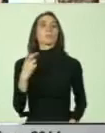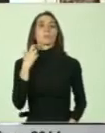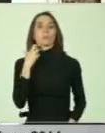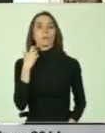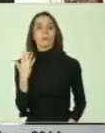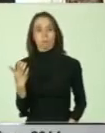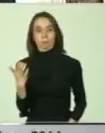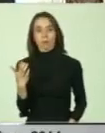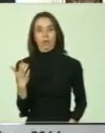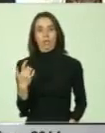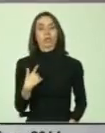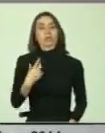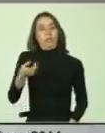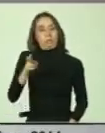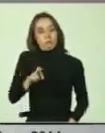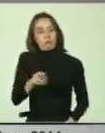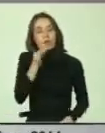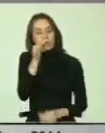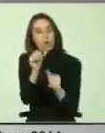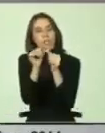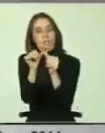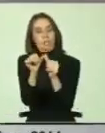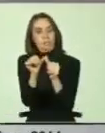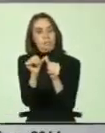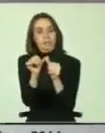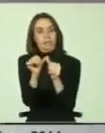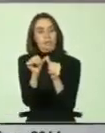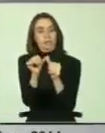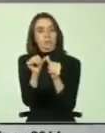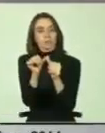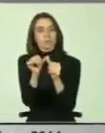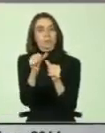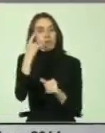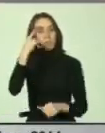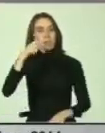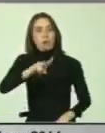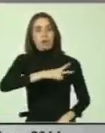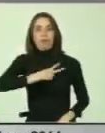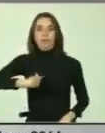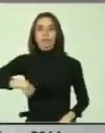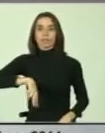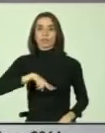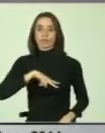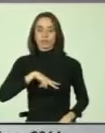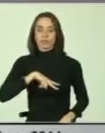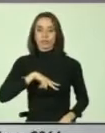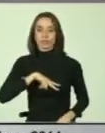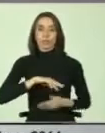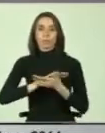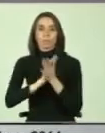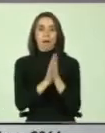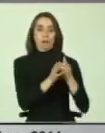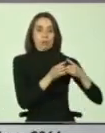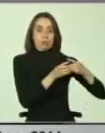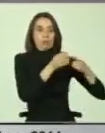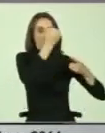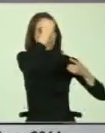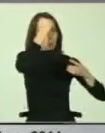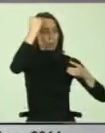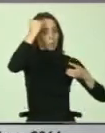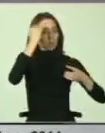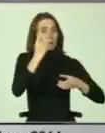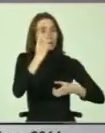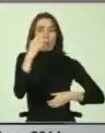Porque les vuelvo a insistir, o sea, para nosotros, para todo cuerpo de bomberos, la